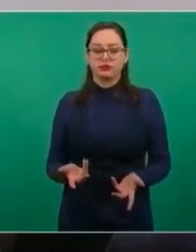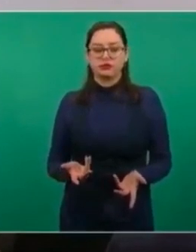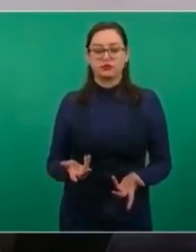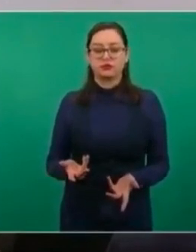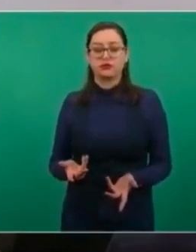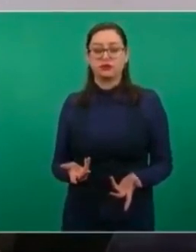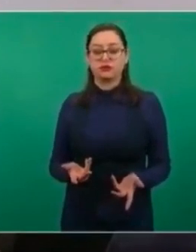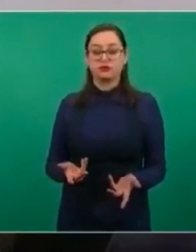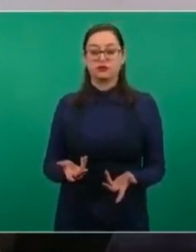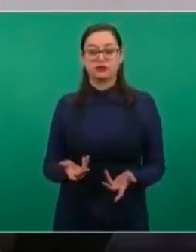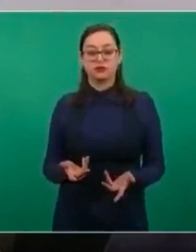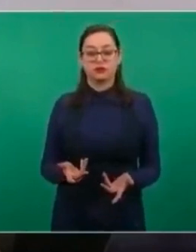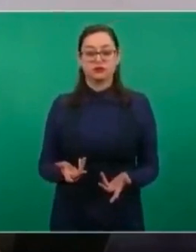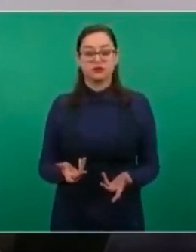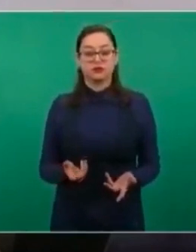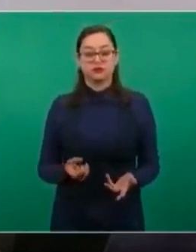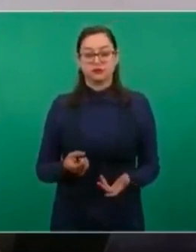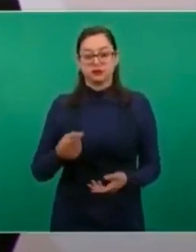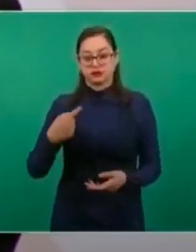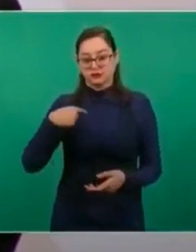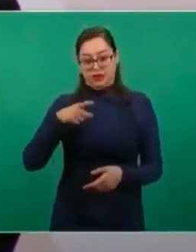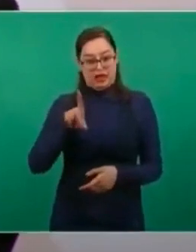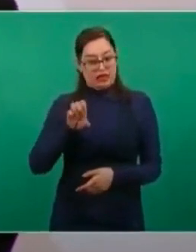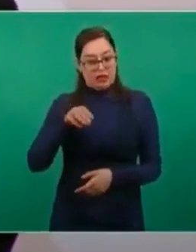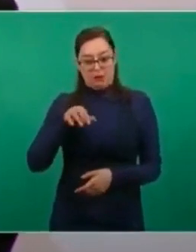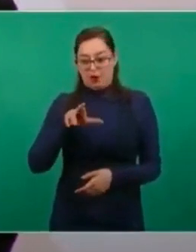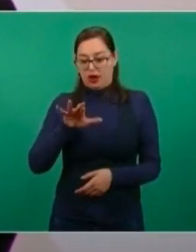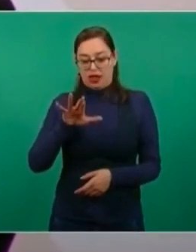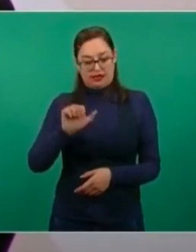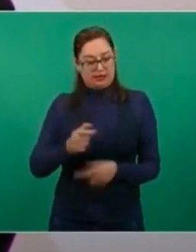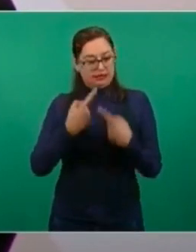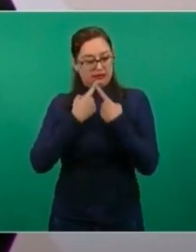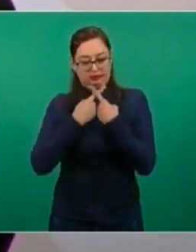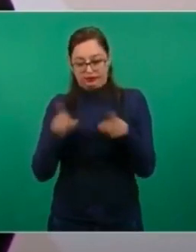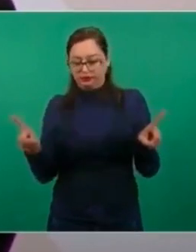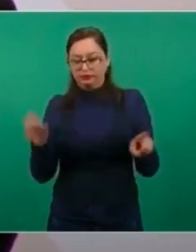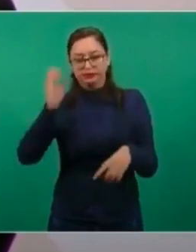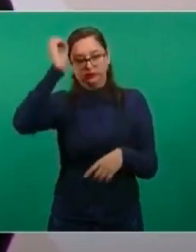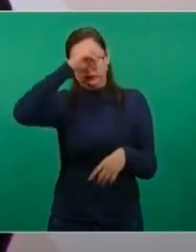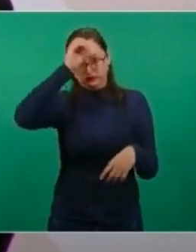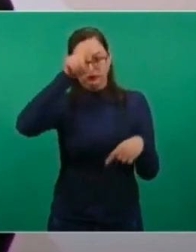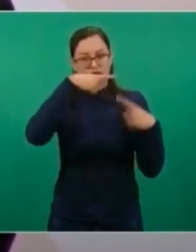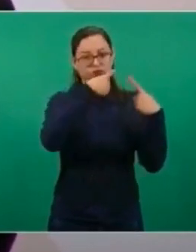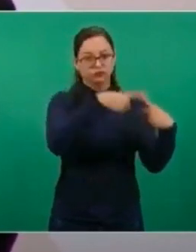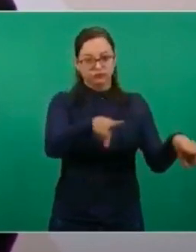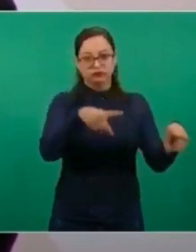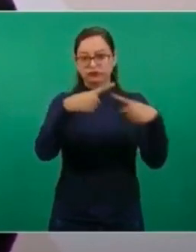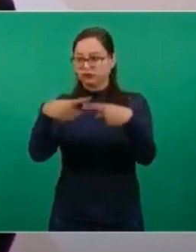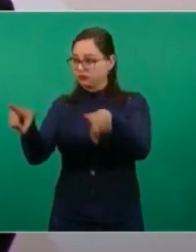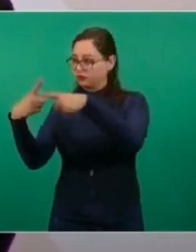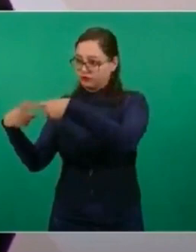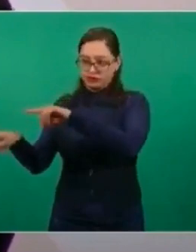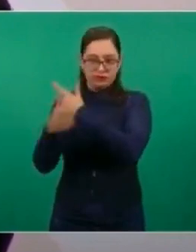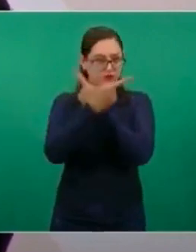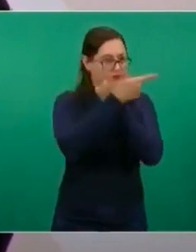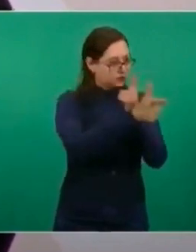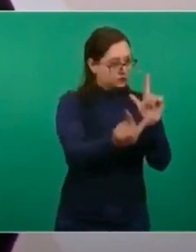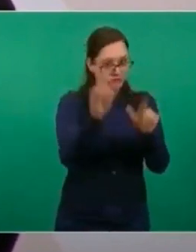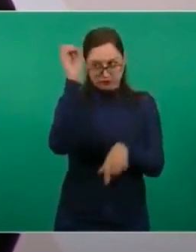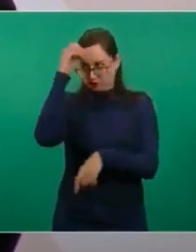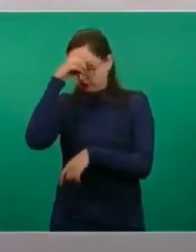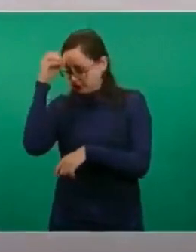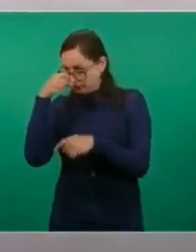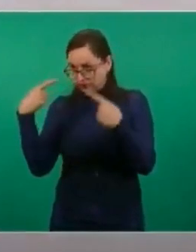pensamiento único, la democracia no, hay pluralidad y hay libertad y se tiene que garantizar el derecho a